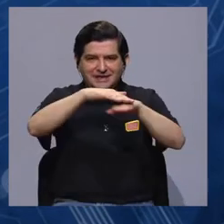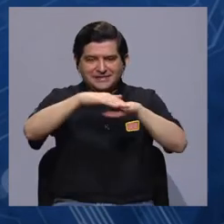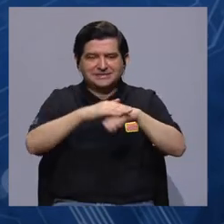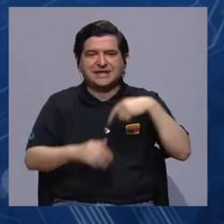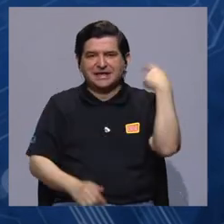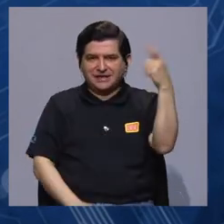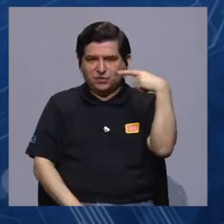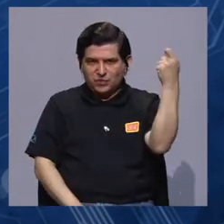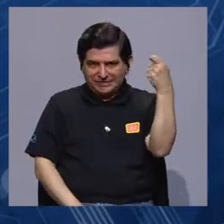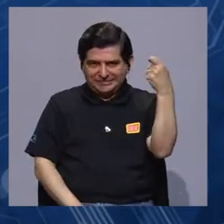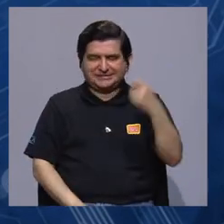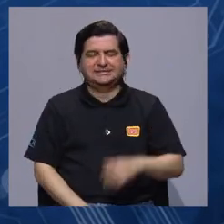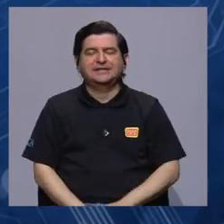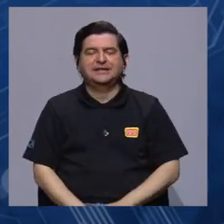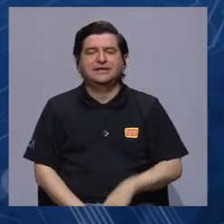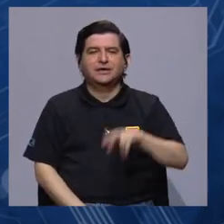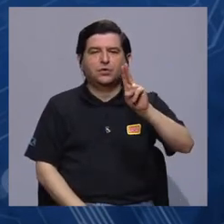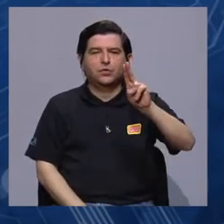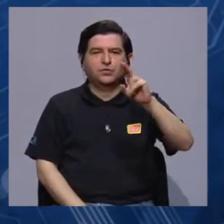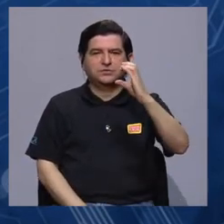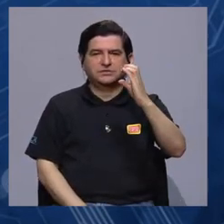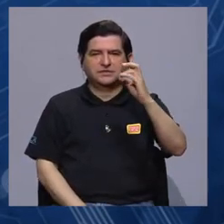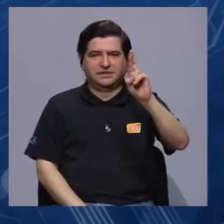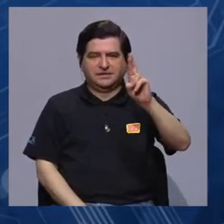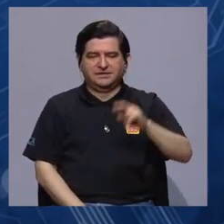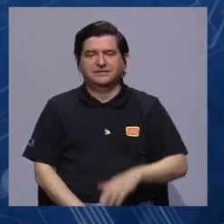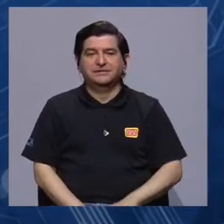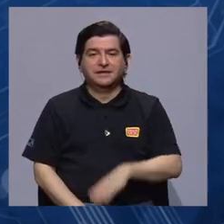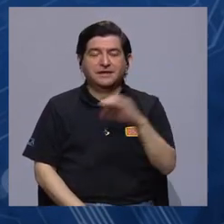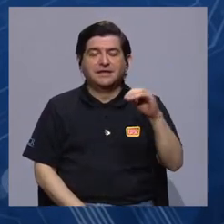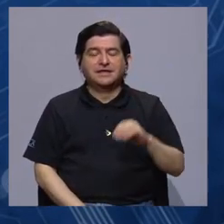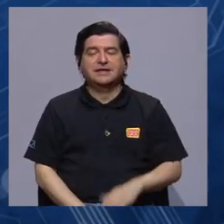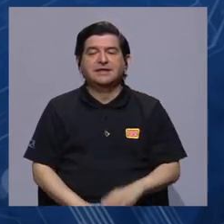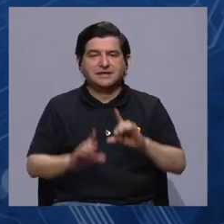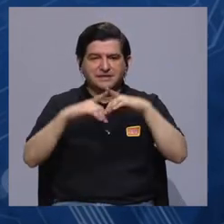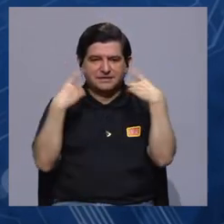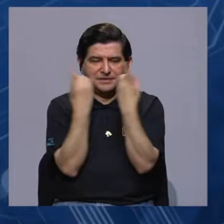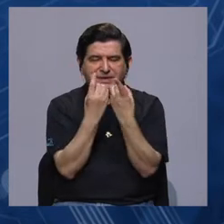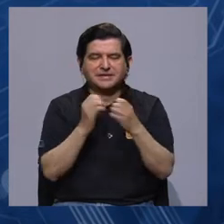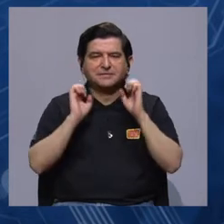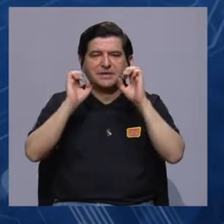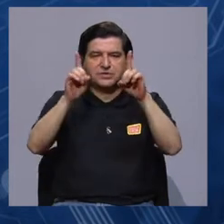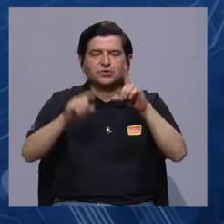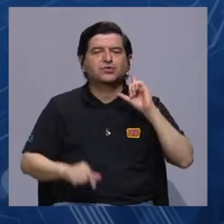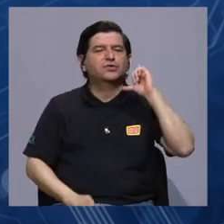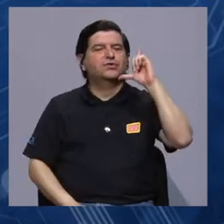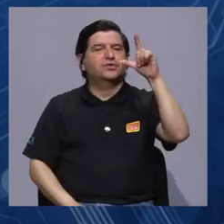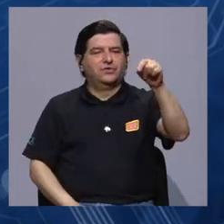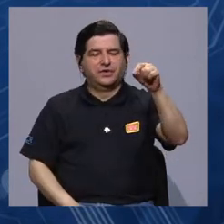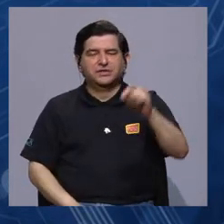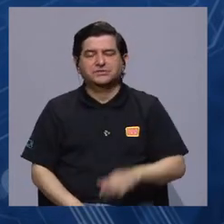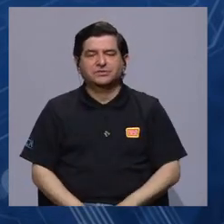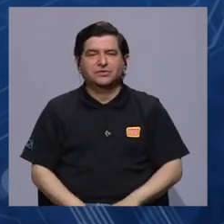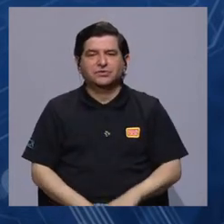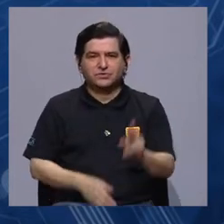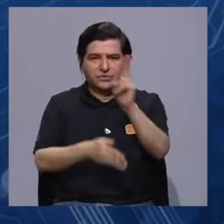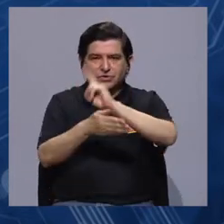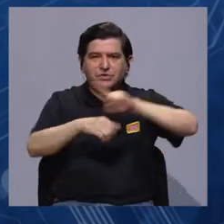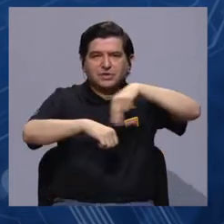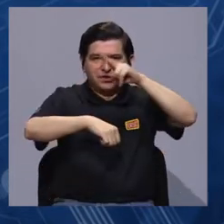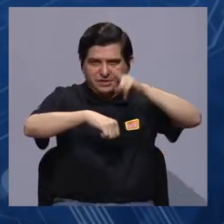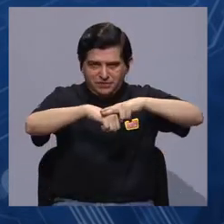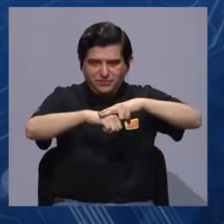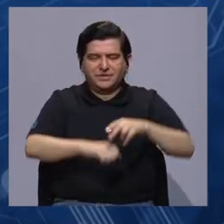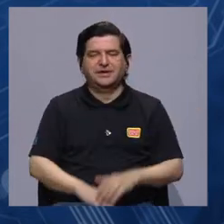sede de Guanacaste, de la Universidad de Costa Rica y de la División de Educación Rural de la Universidad